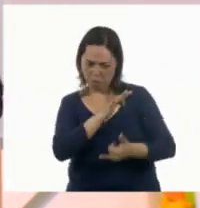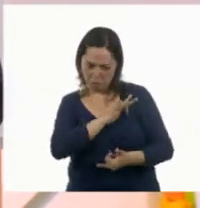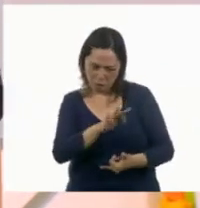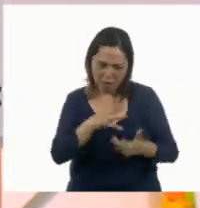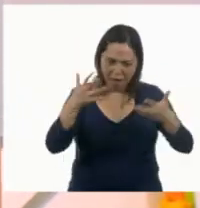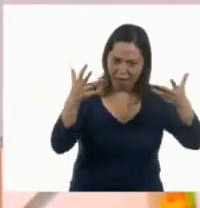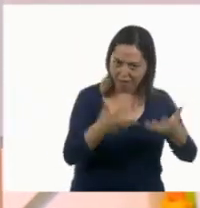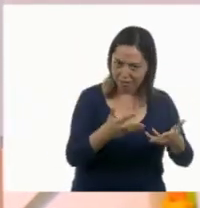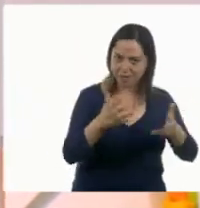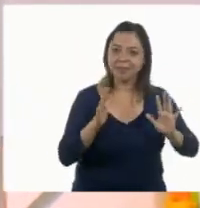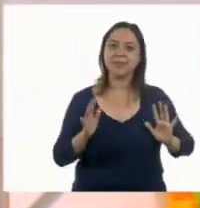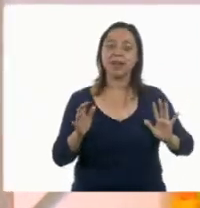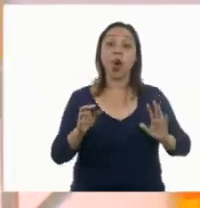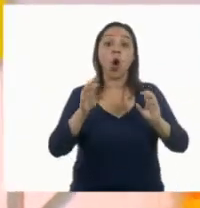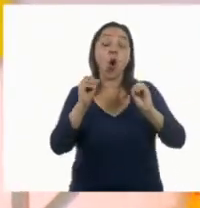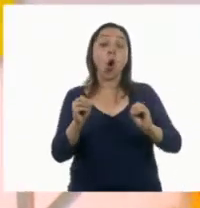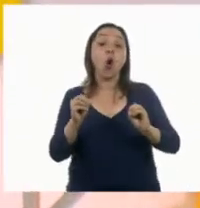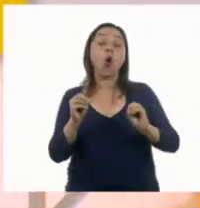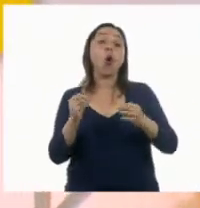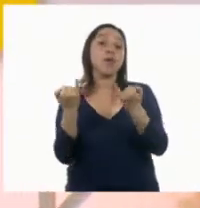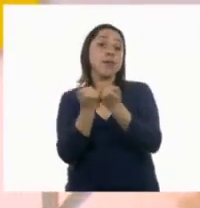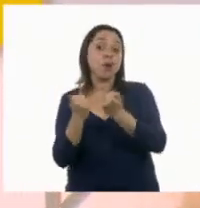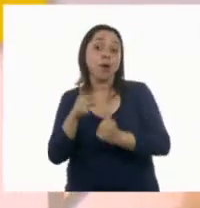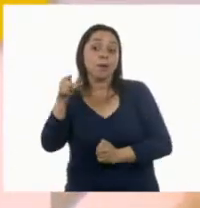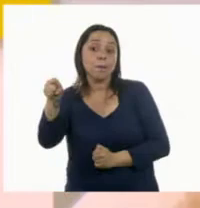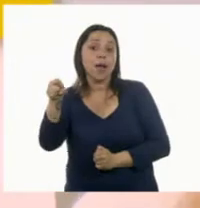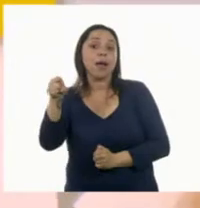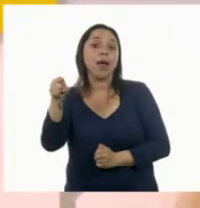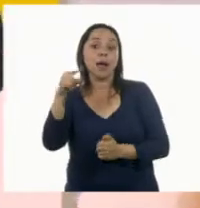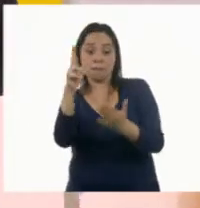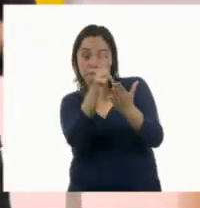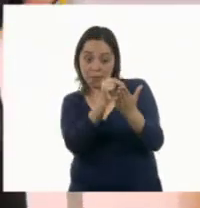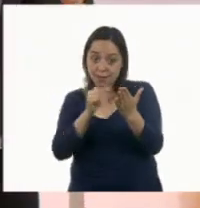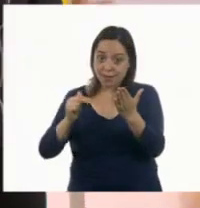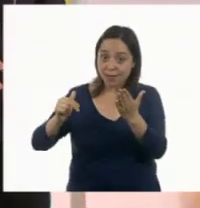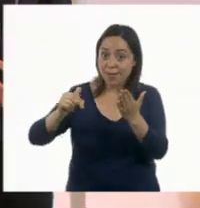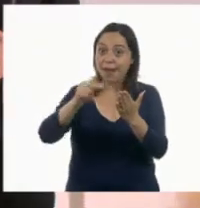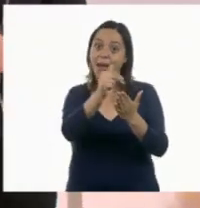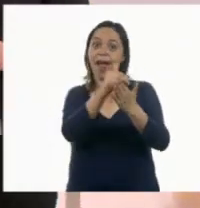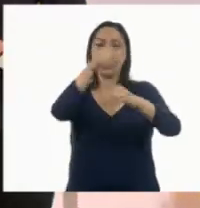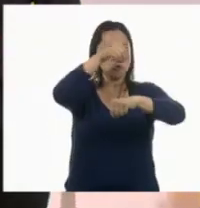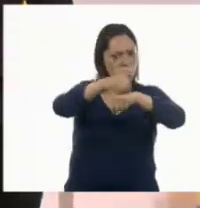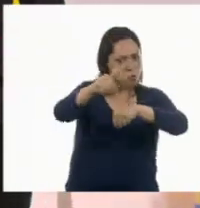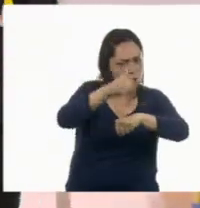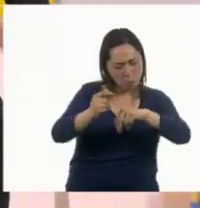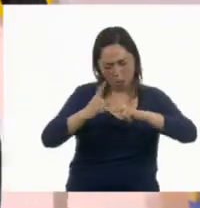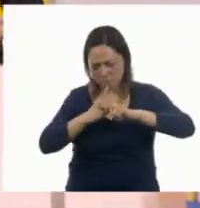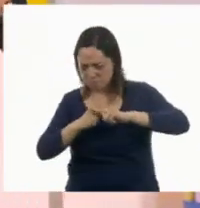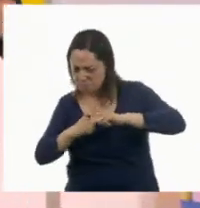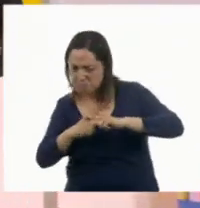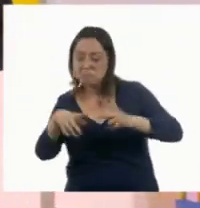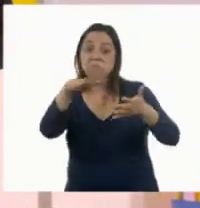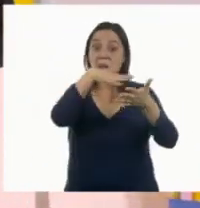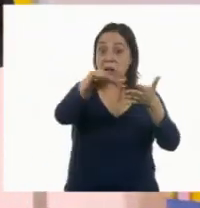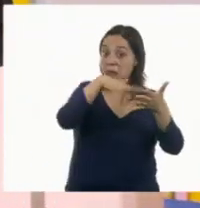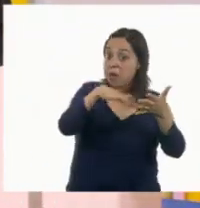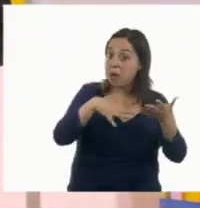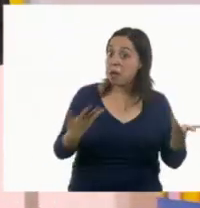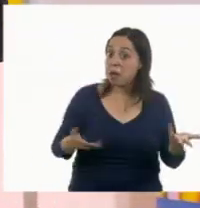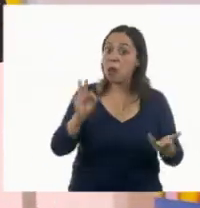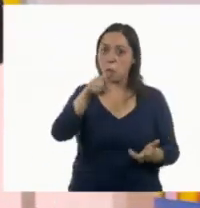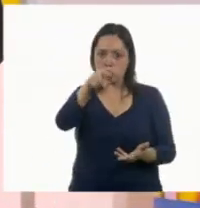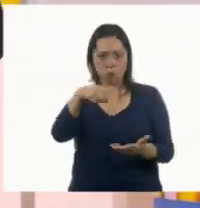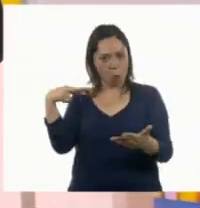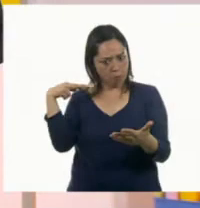ser hábil, como ellos, para pintar. Para los números, para leerles, tal vez demasiado rápido.